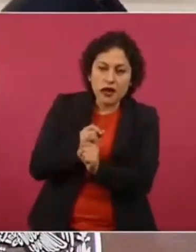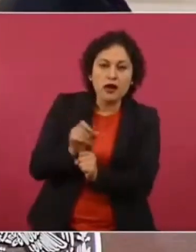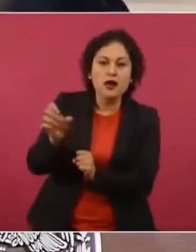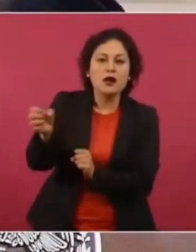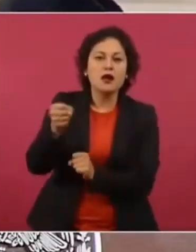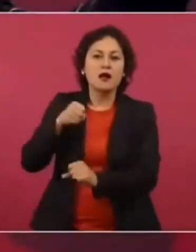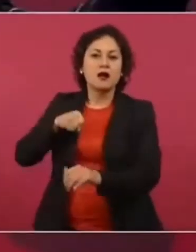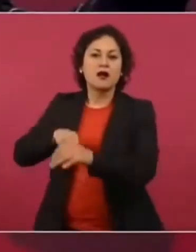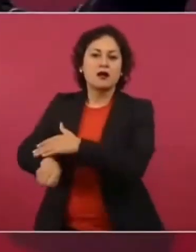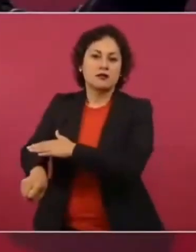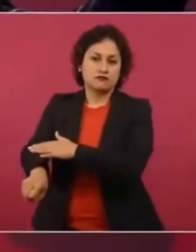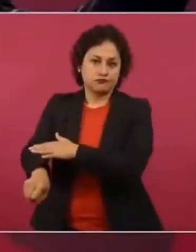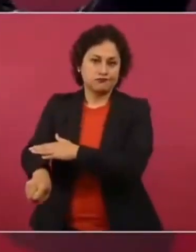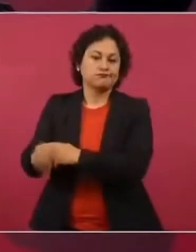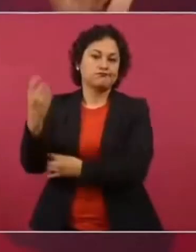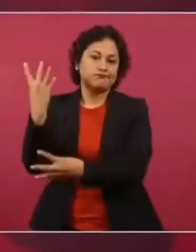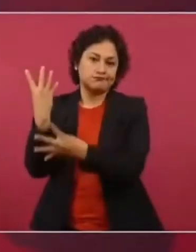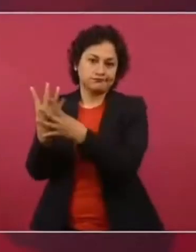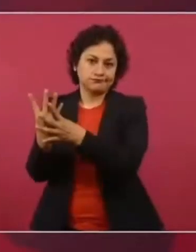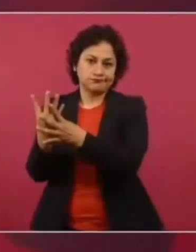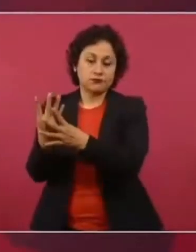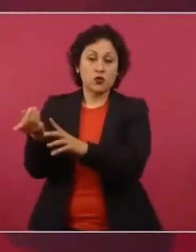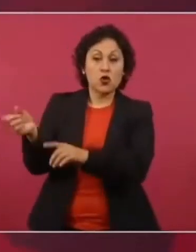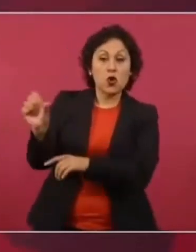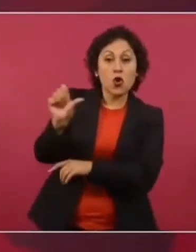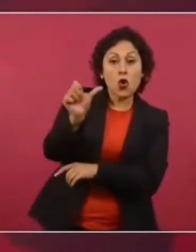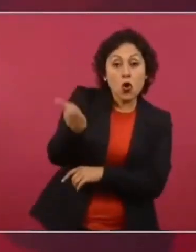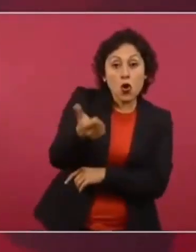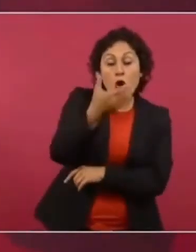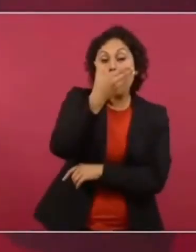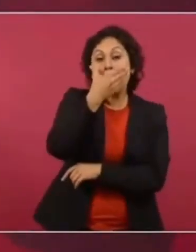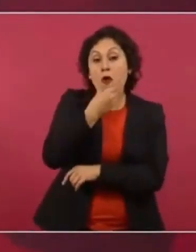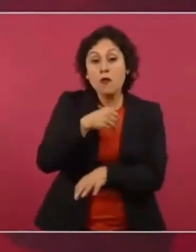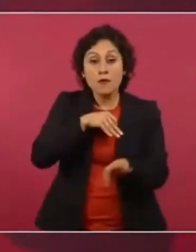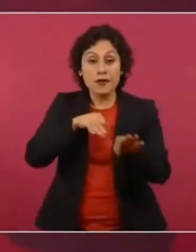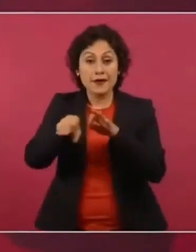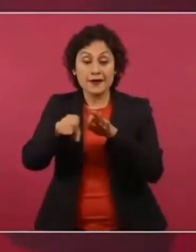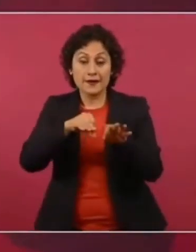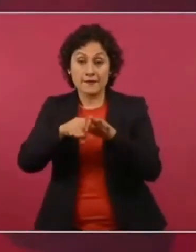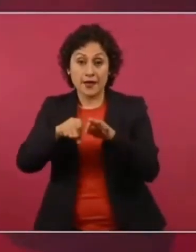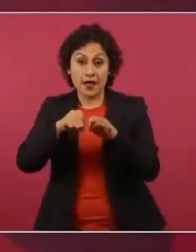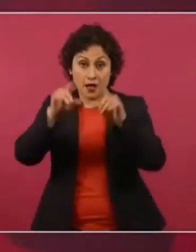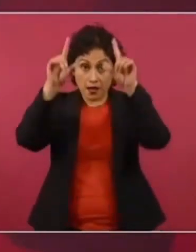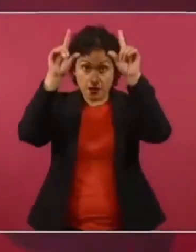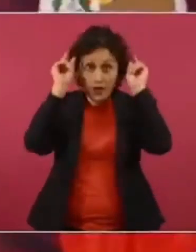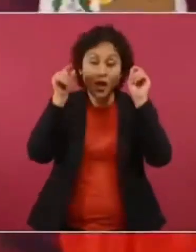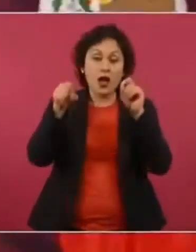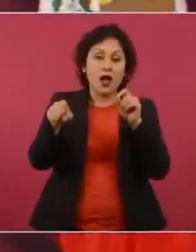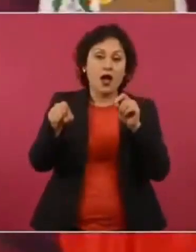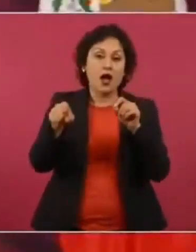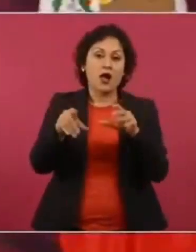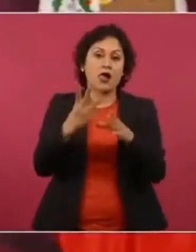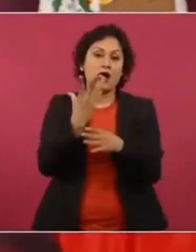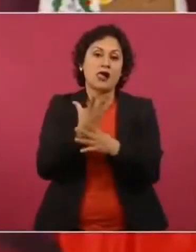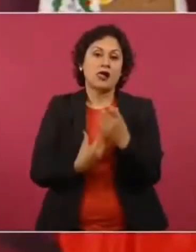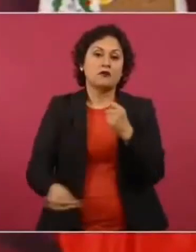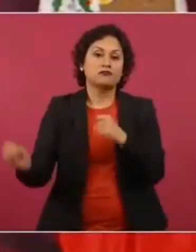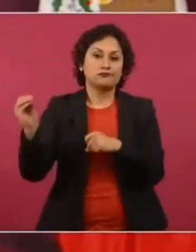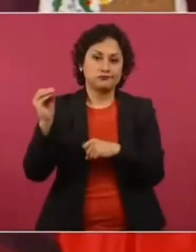desapareció, de alto